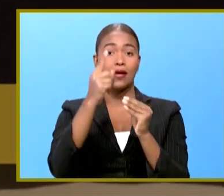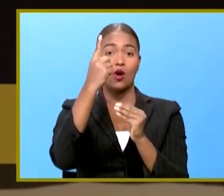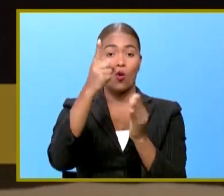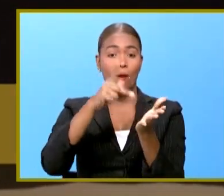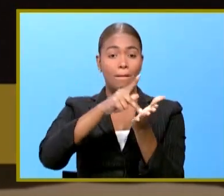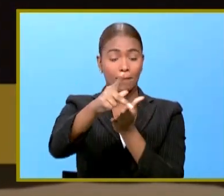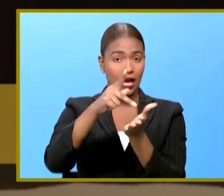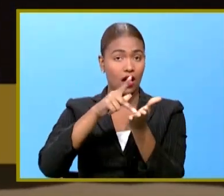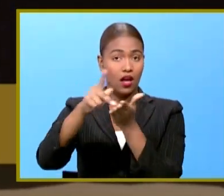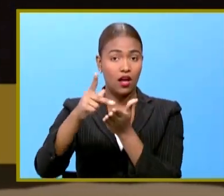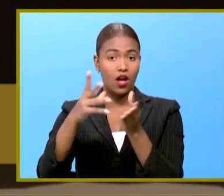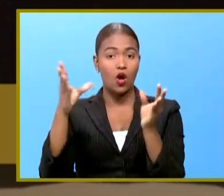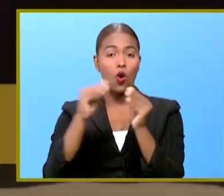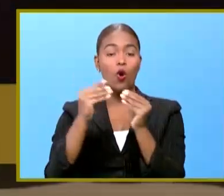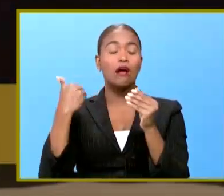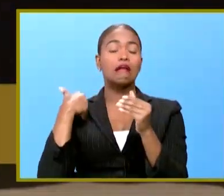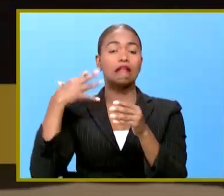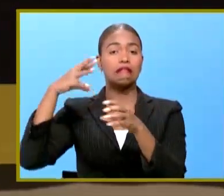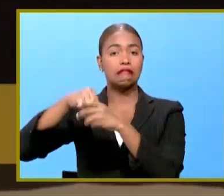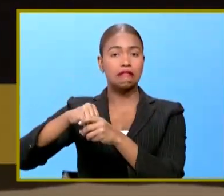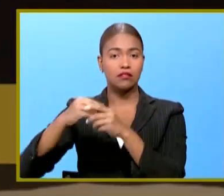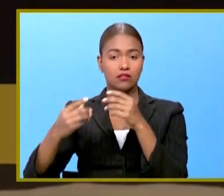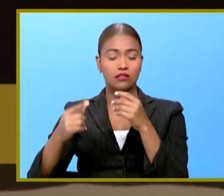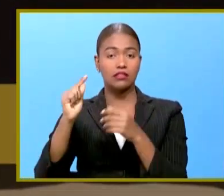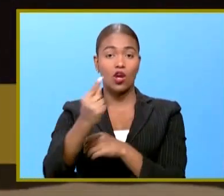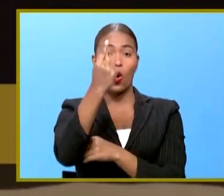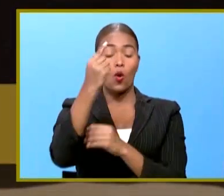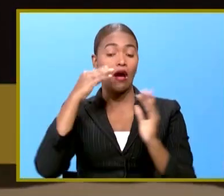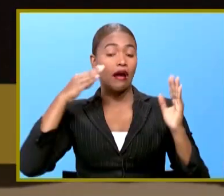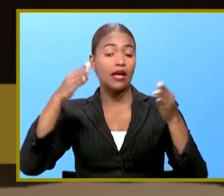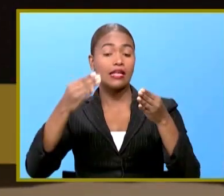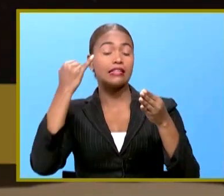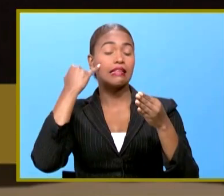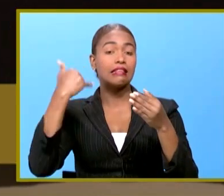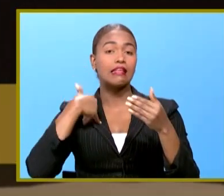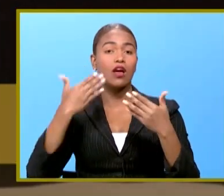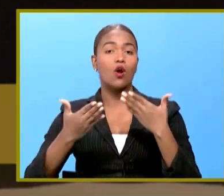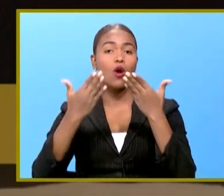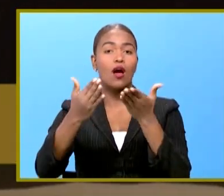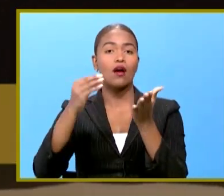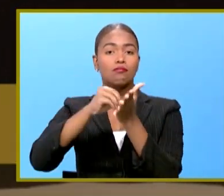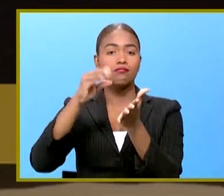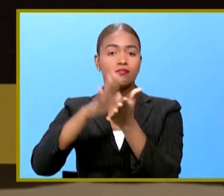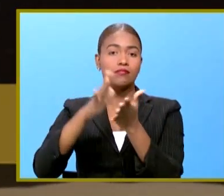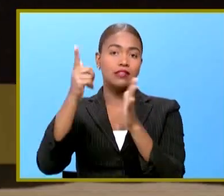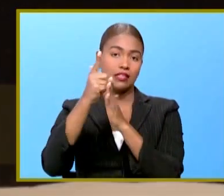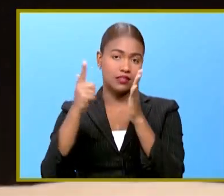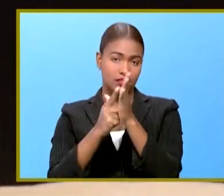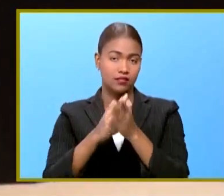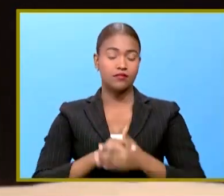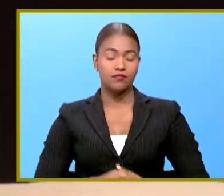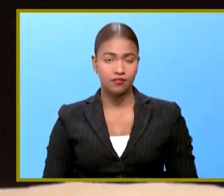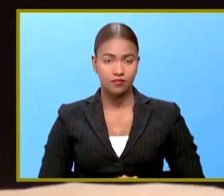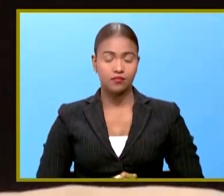remuneración con cargo al erario excepto que estuviera expresamente prevista en las leyes.